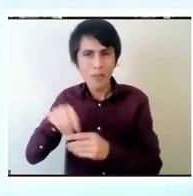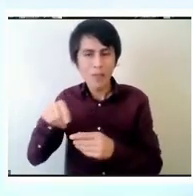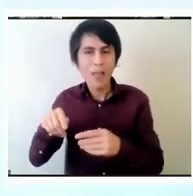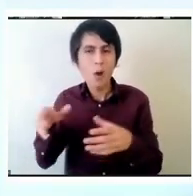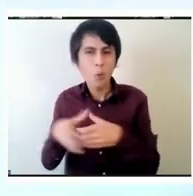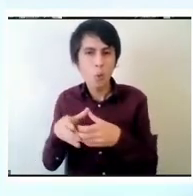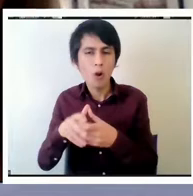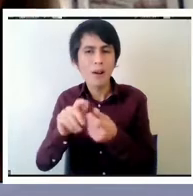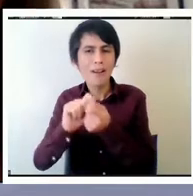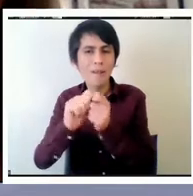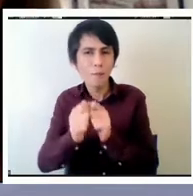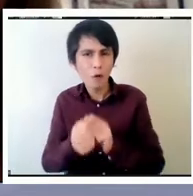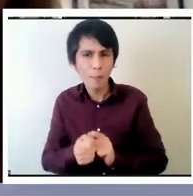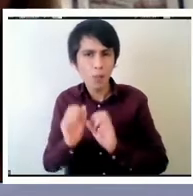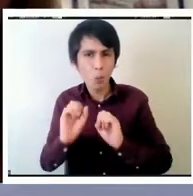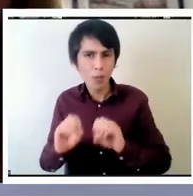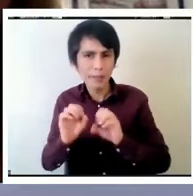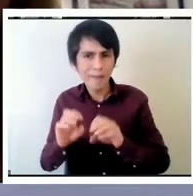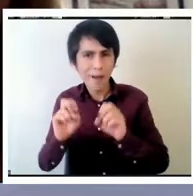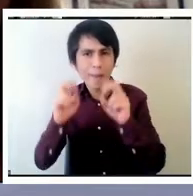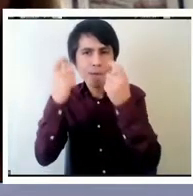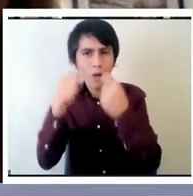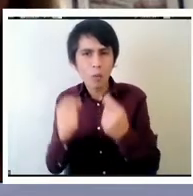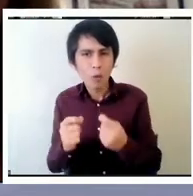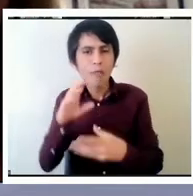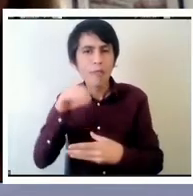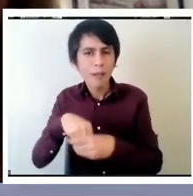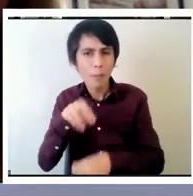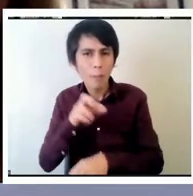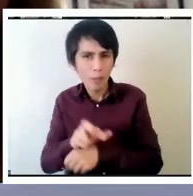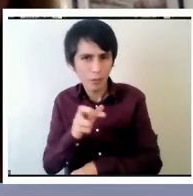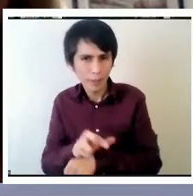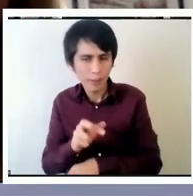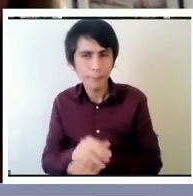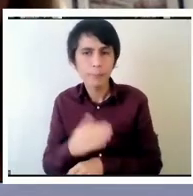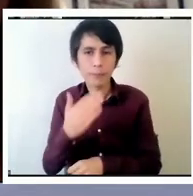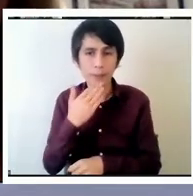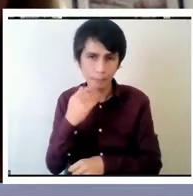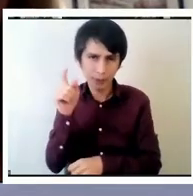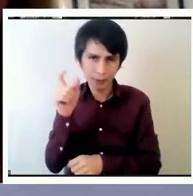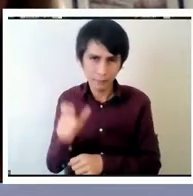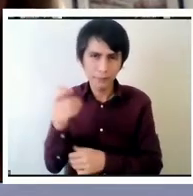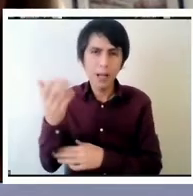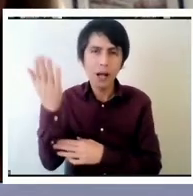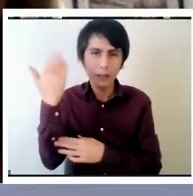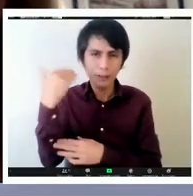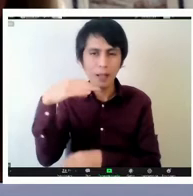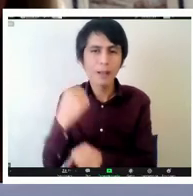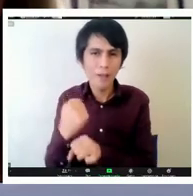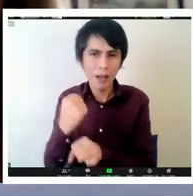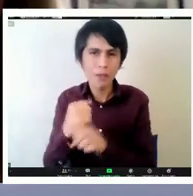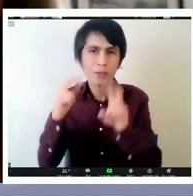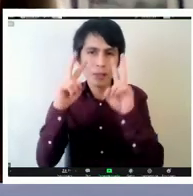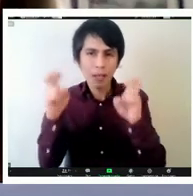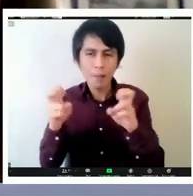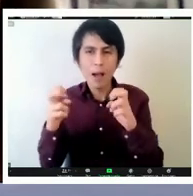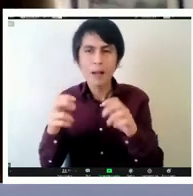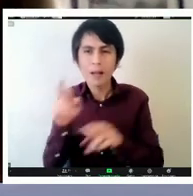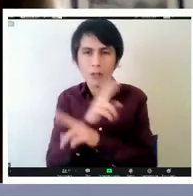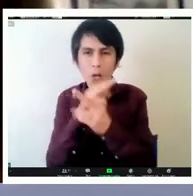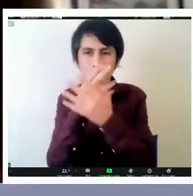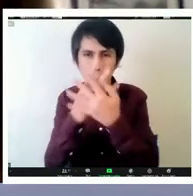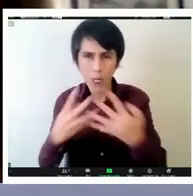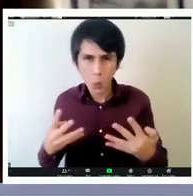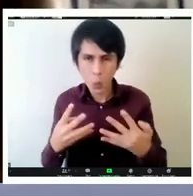currículum de la evaluación y la pedagogía ha trabajado en temas que tienen que ver con currículum con evaluación con evaluación